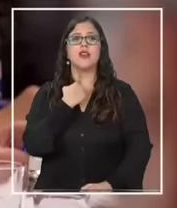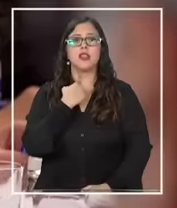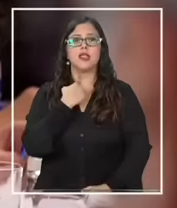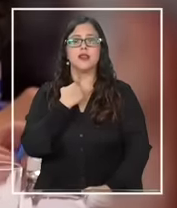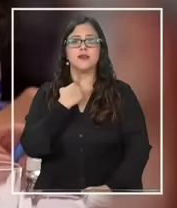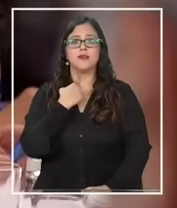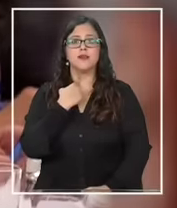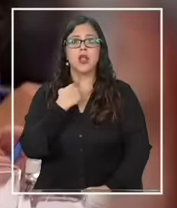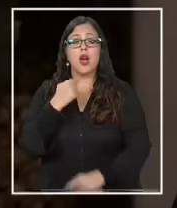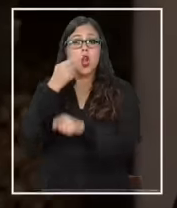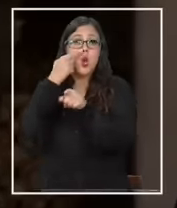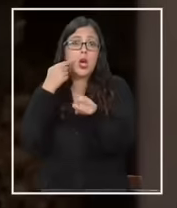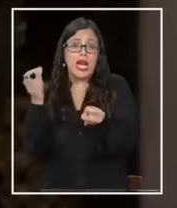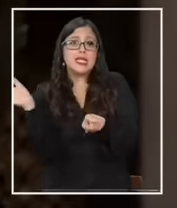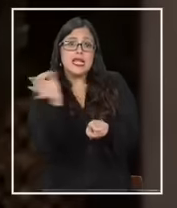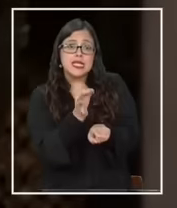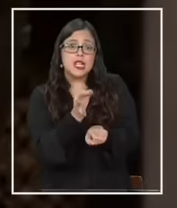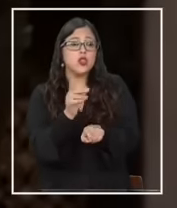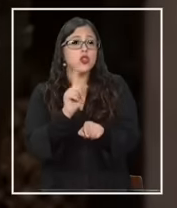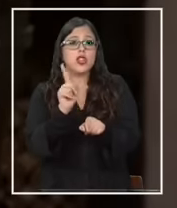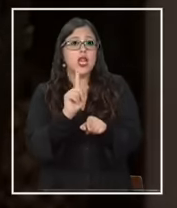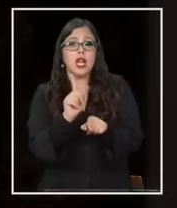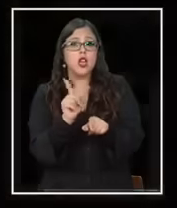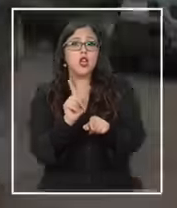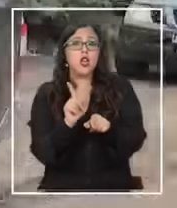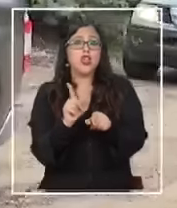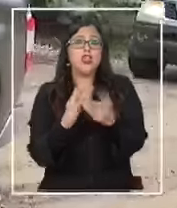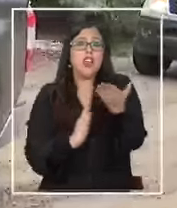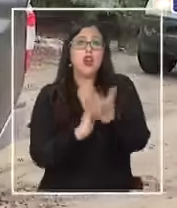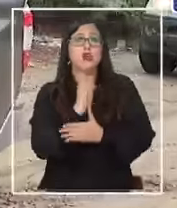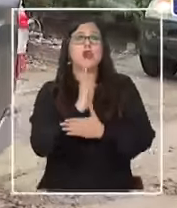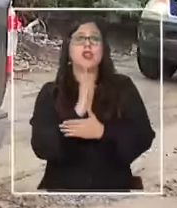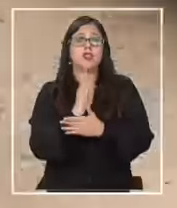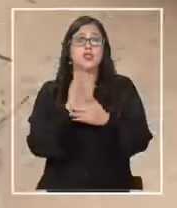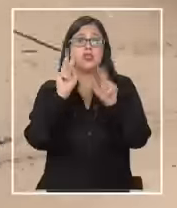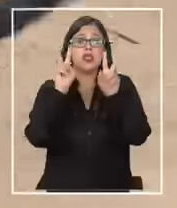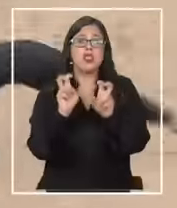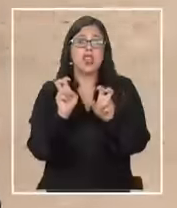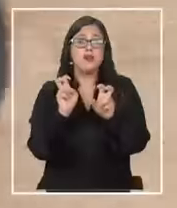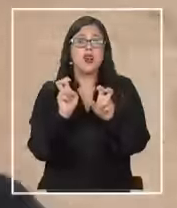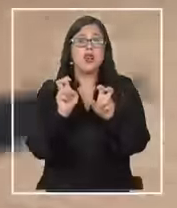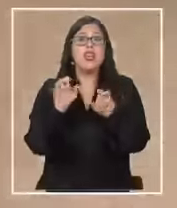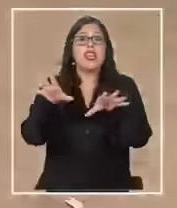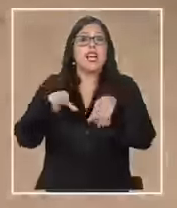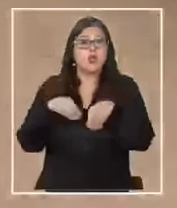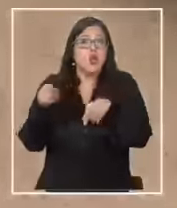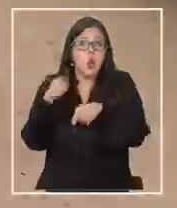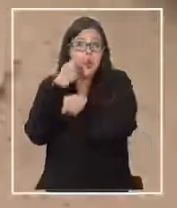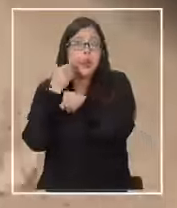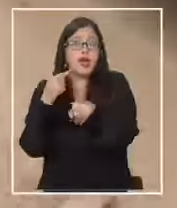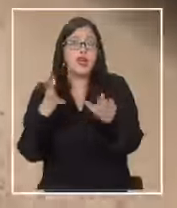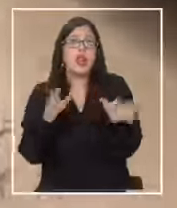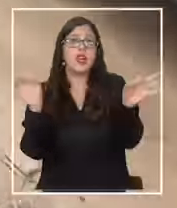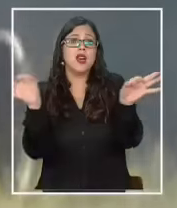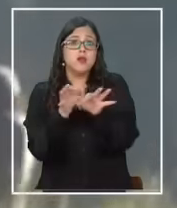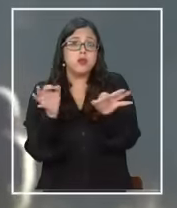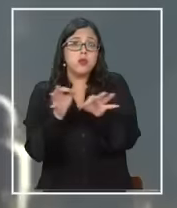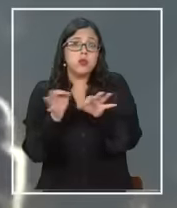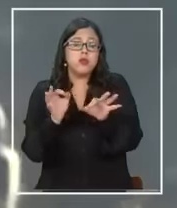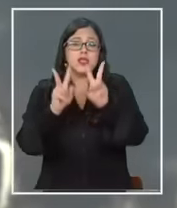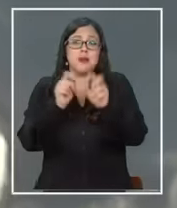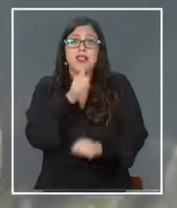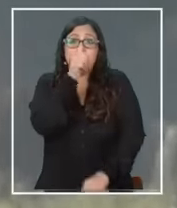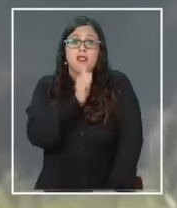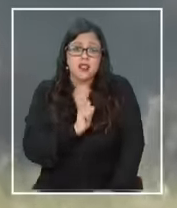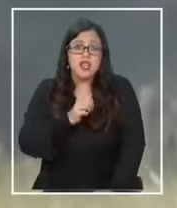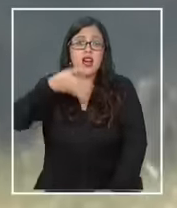bueno entonces lo que él está diciendo es que no estuvo en la parte donde él asume no que él asume que le dieron las instrucciones de la